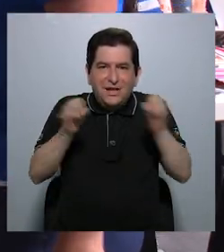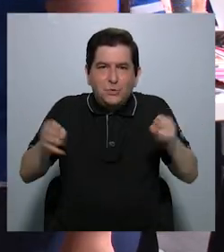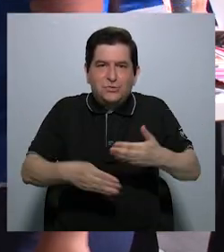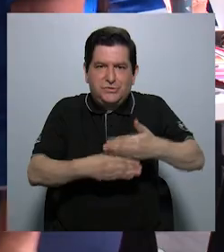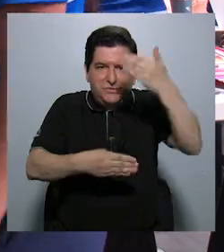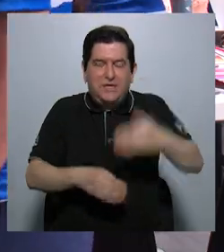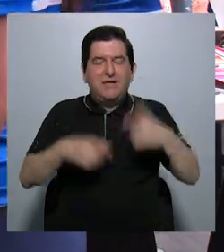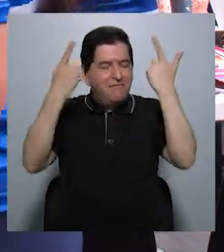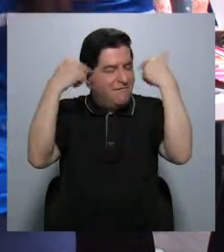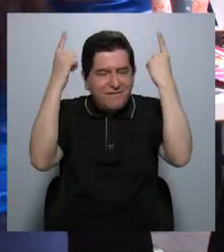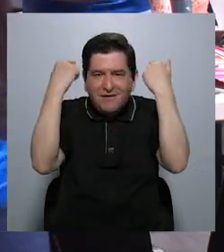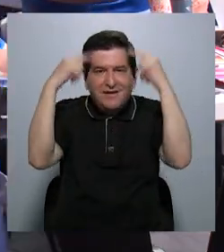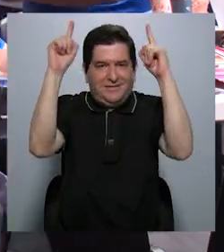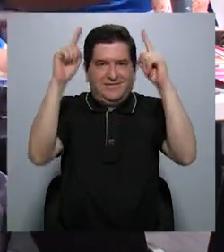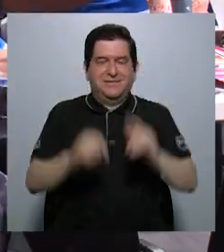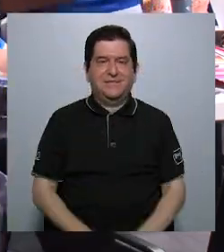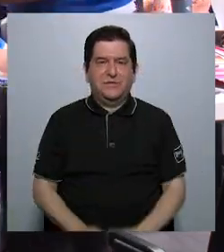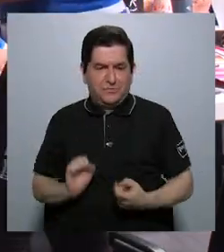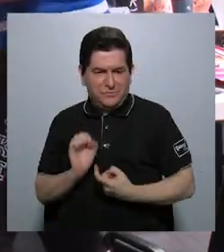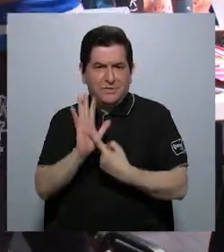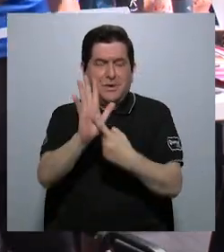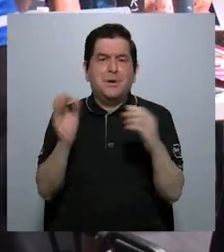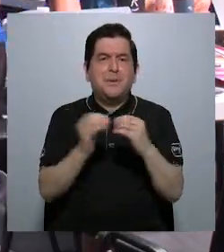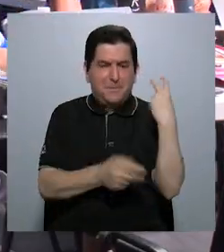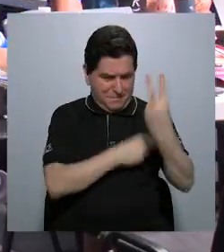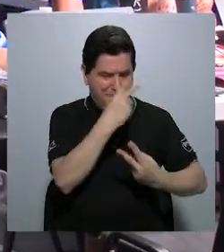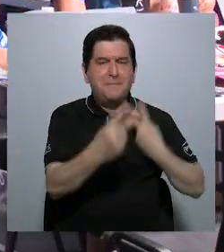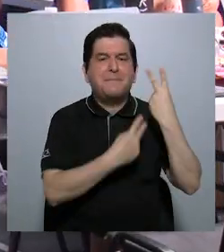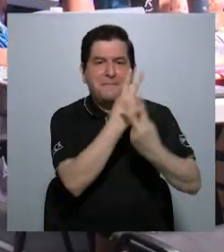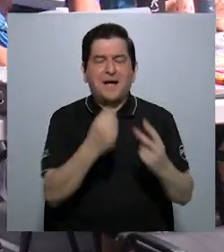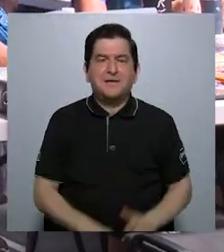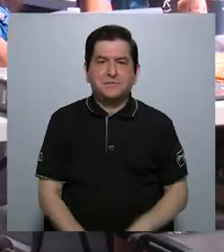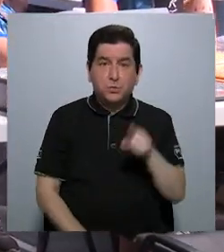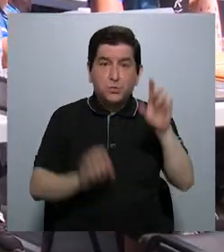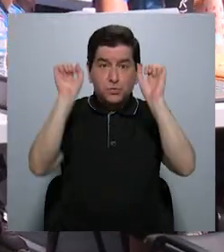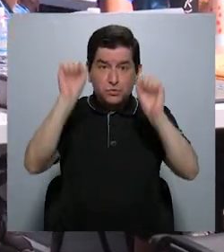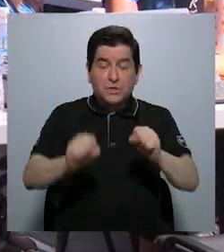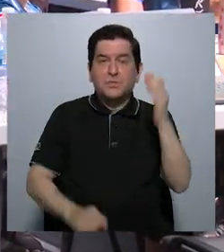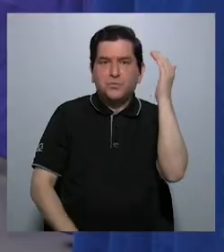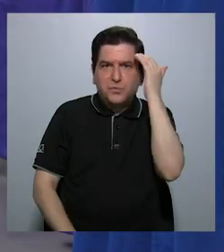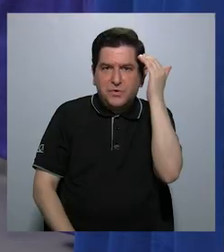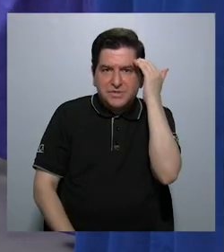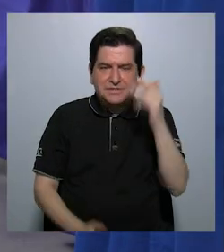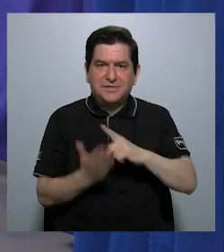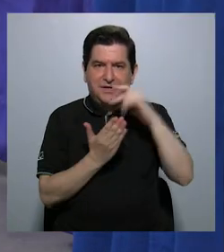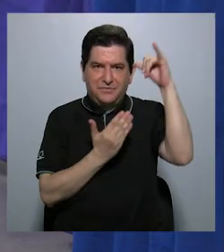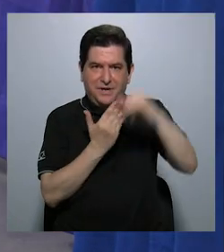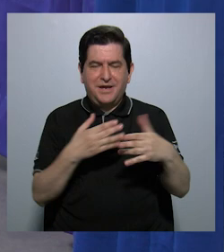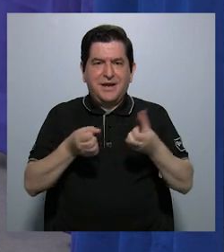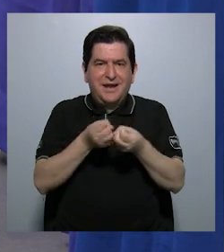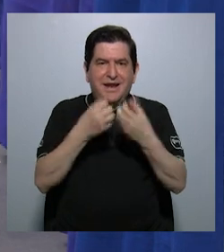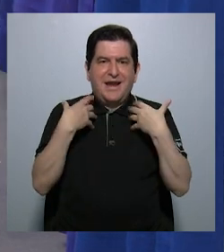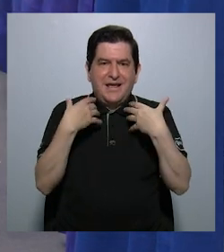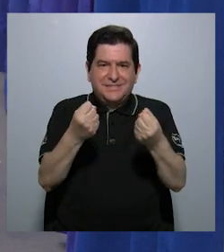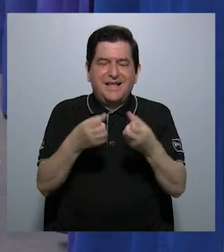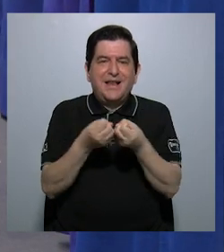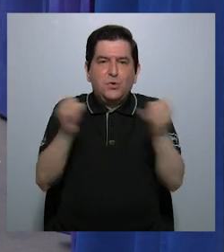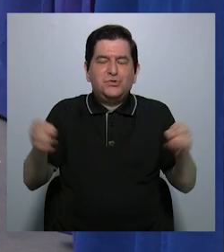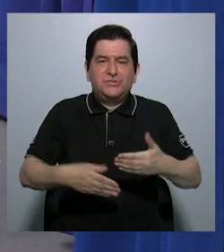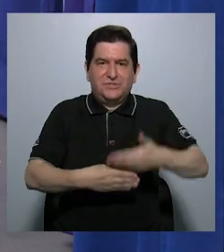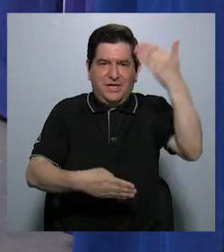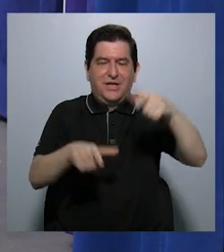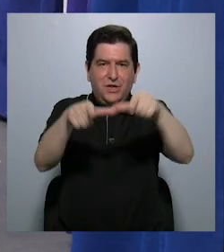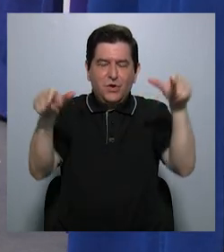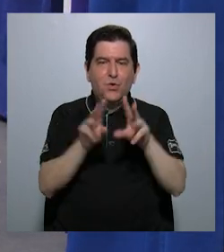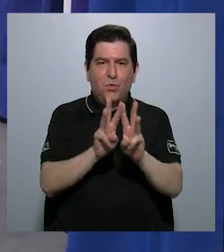Paredes ha sido todo un éxito y se proyectan más visitas. Usted puede conocer sobre el proyecto Salud Sin Paredes por